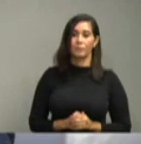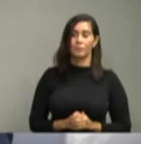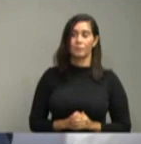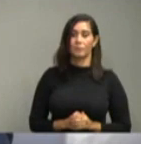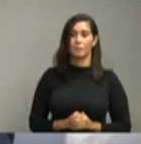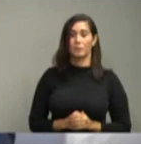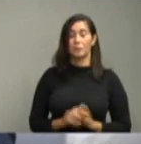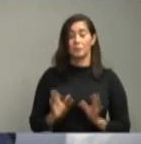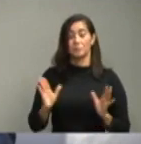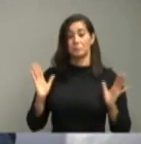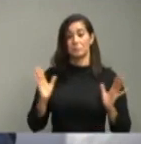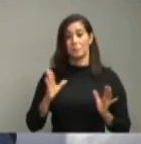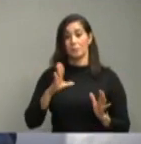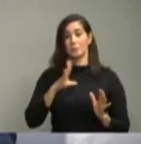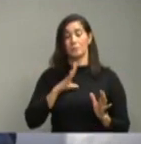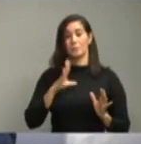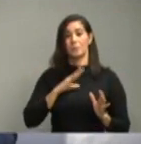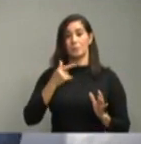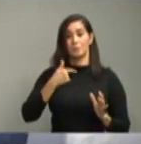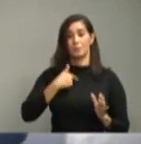yo la predicción es,